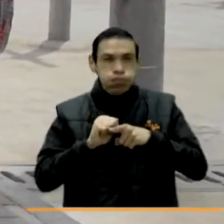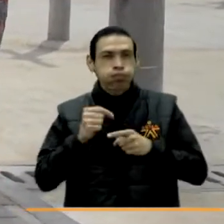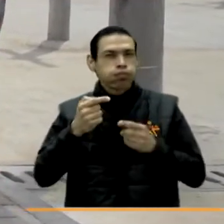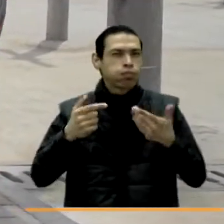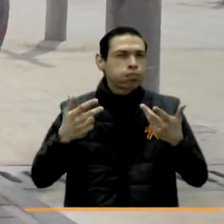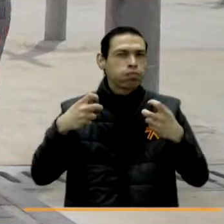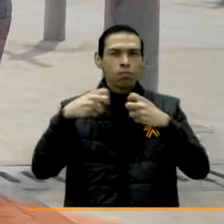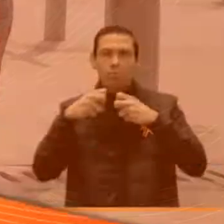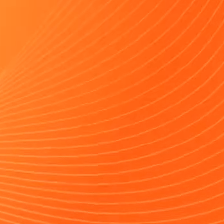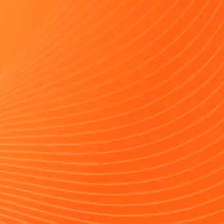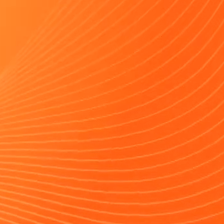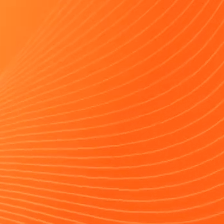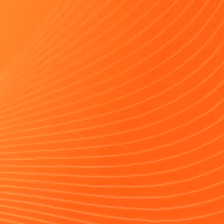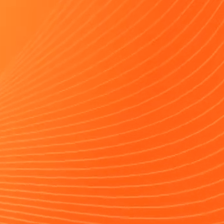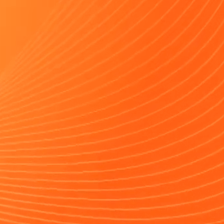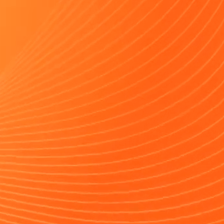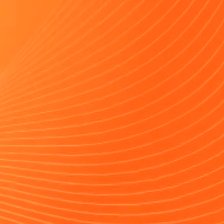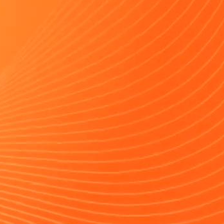eléctricas.